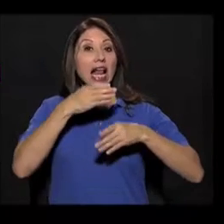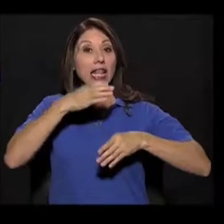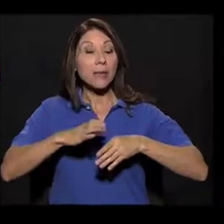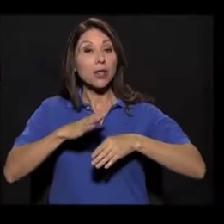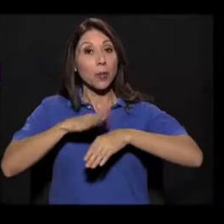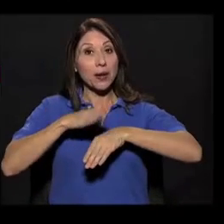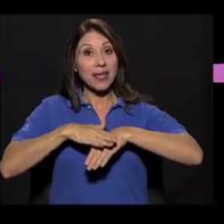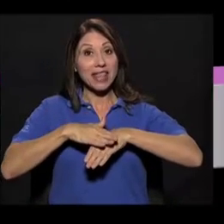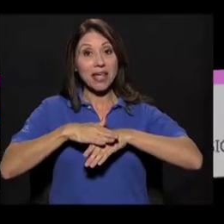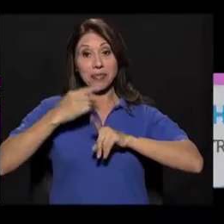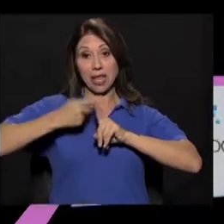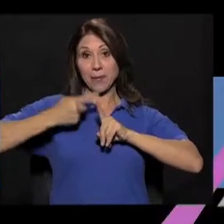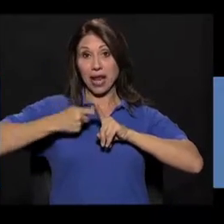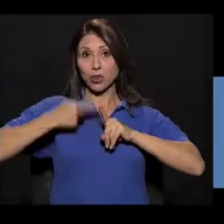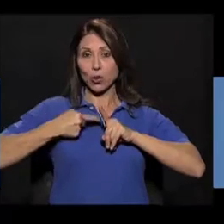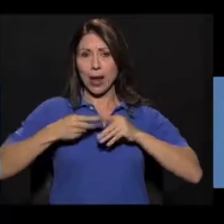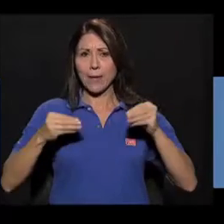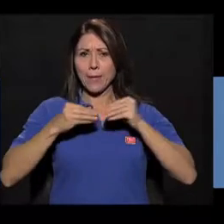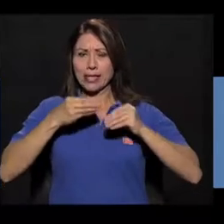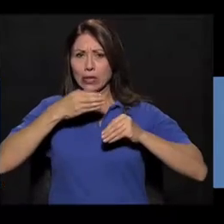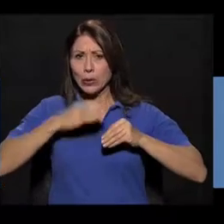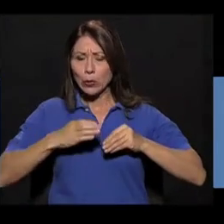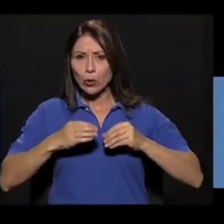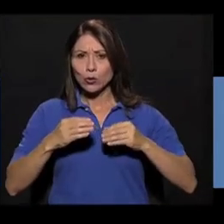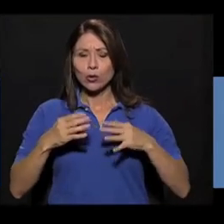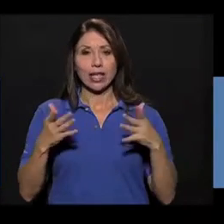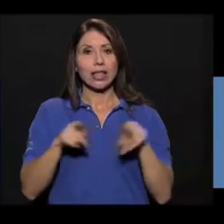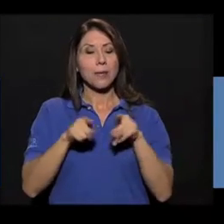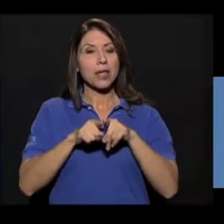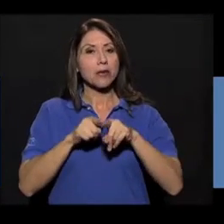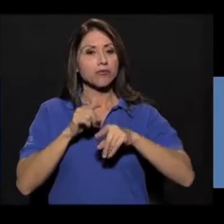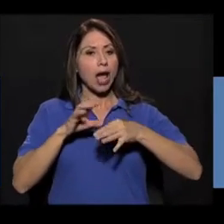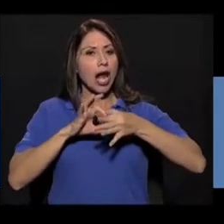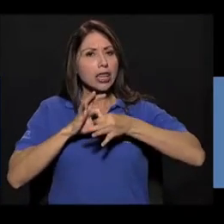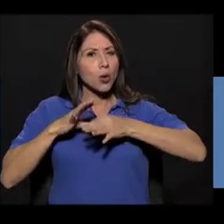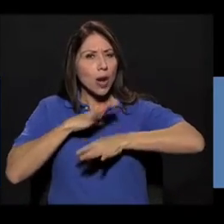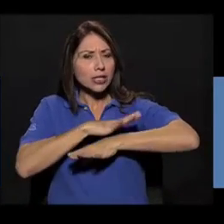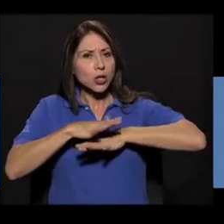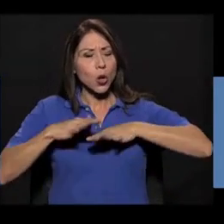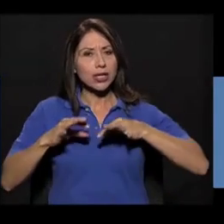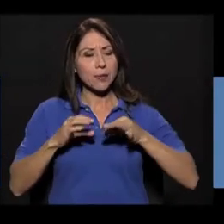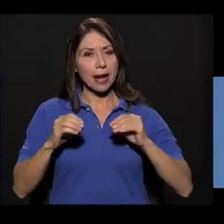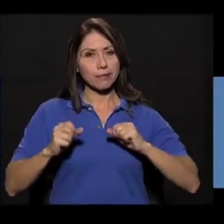elevar la temperatura y lubricar articulaciones. Vamos a acostar en el piso.